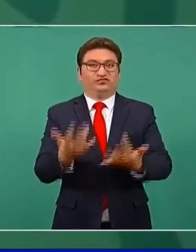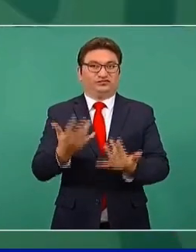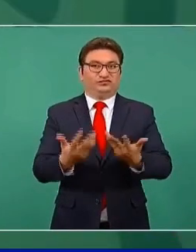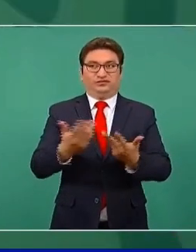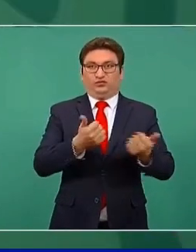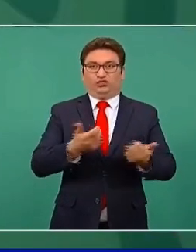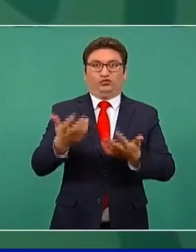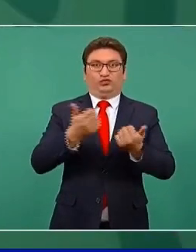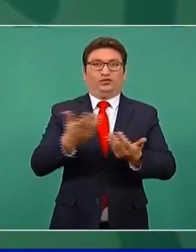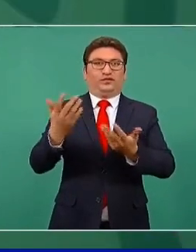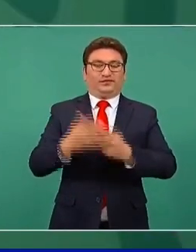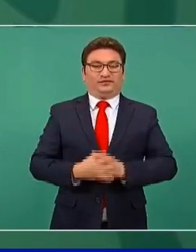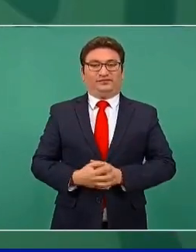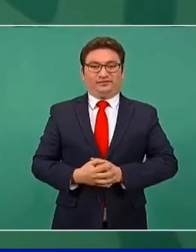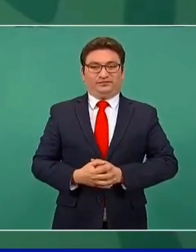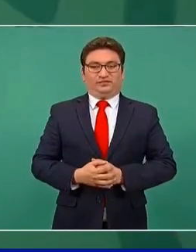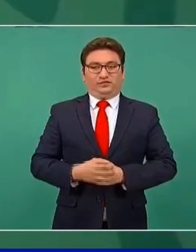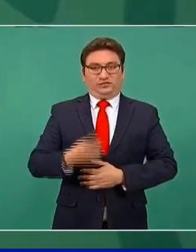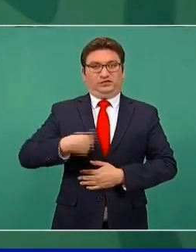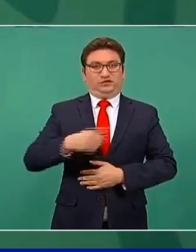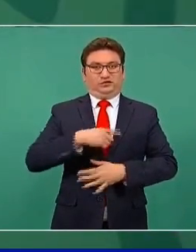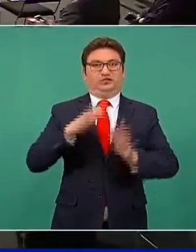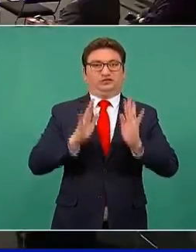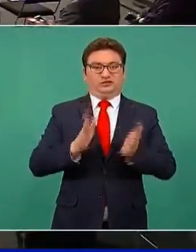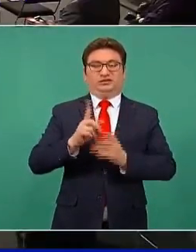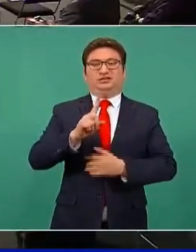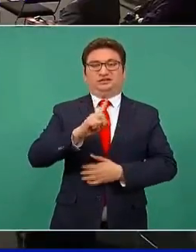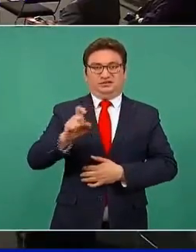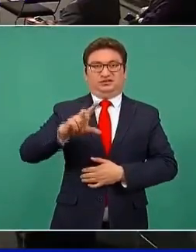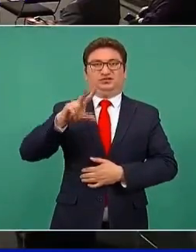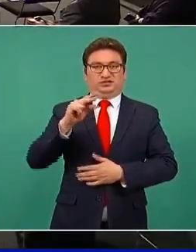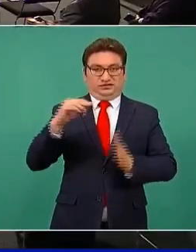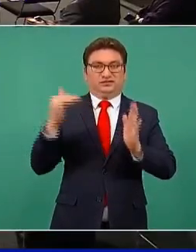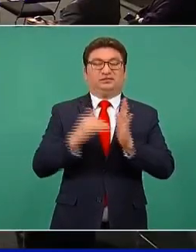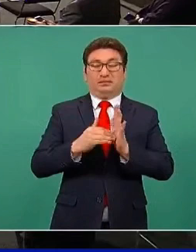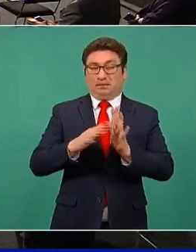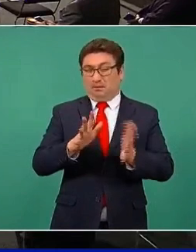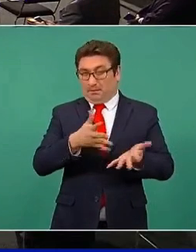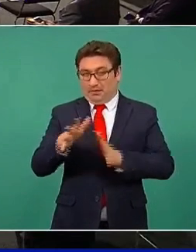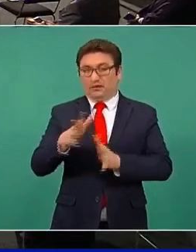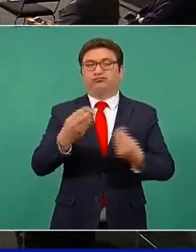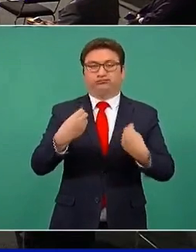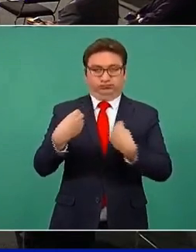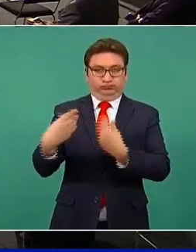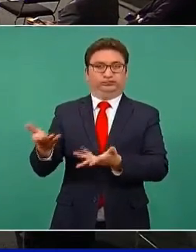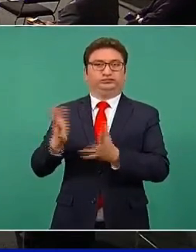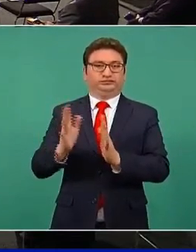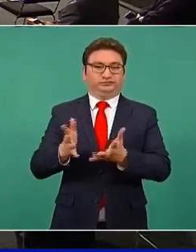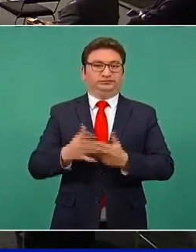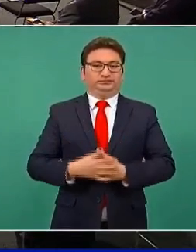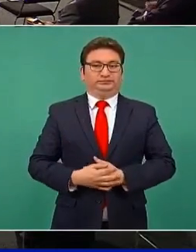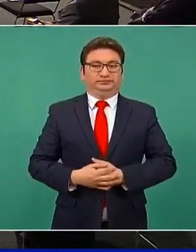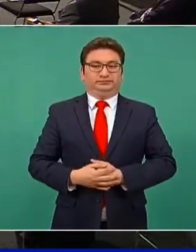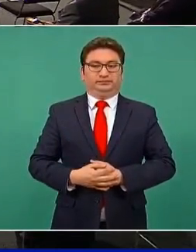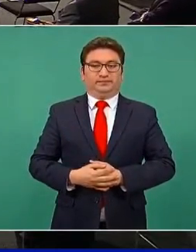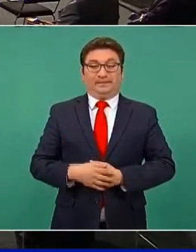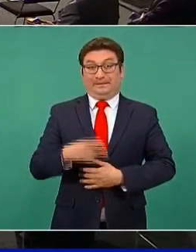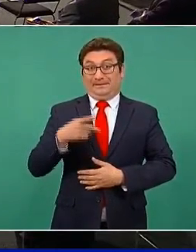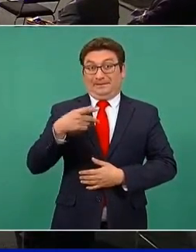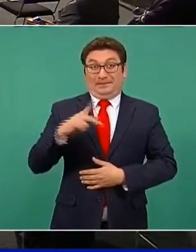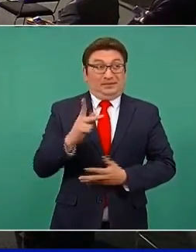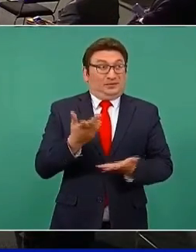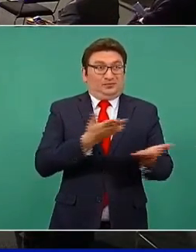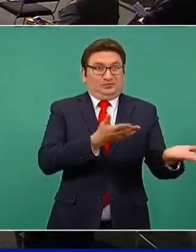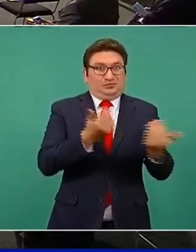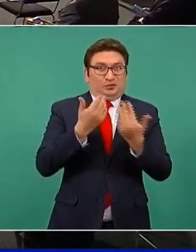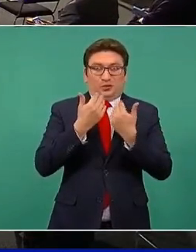hemos entregado como 180 mil, pero no hay